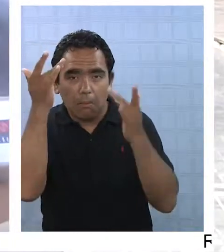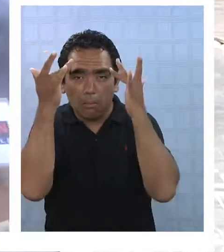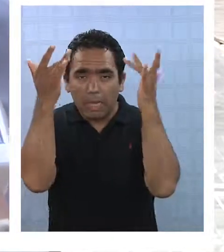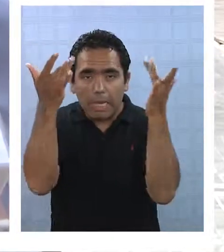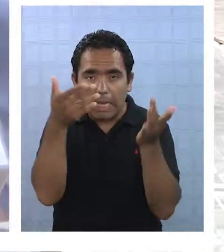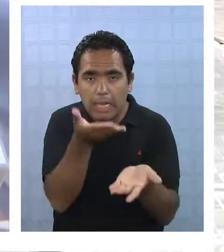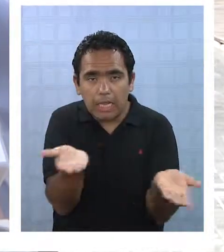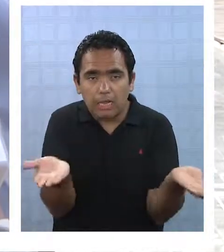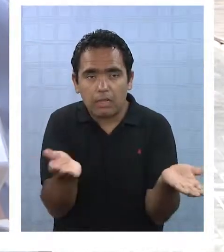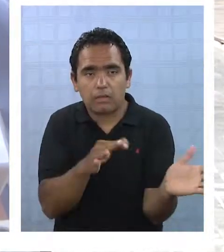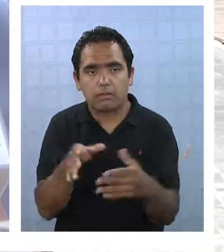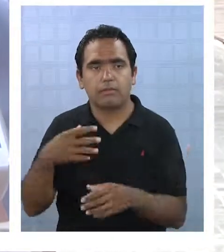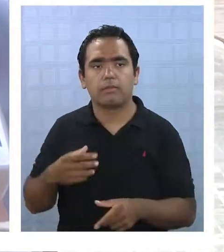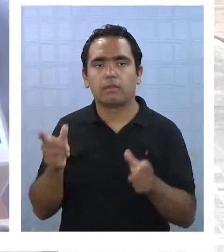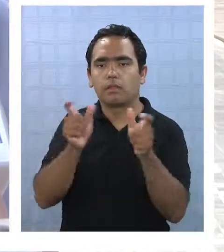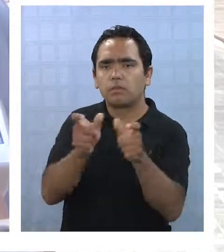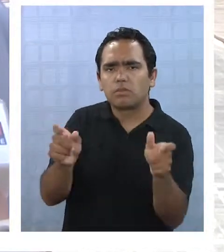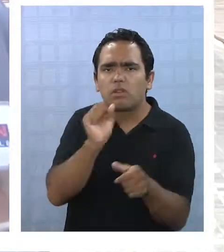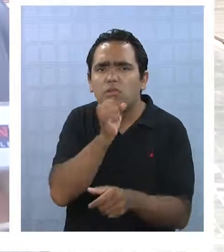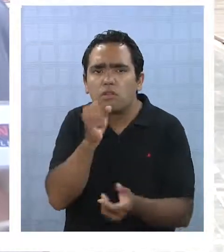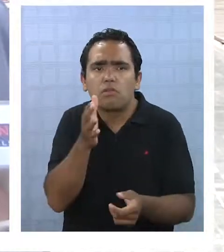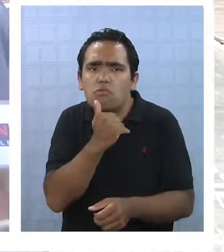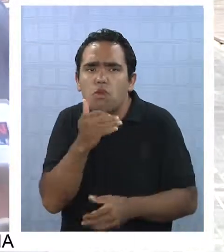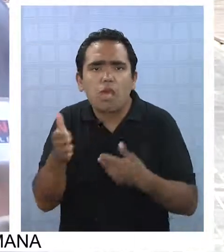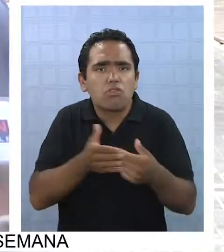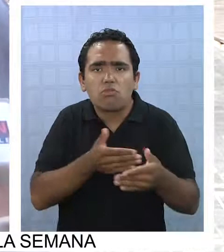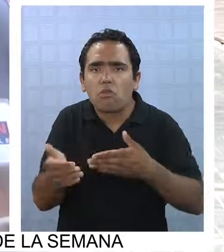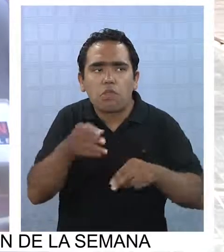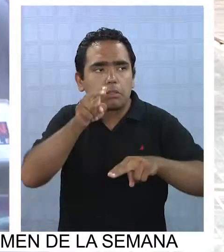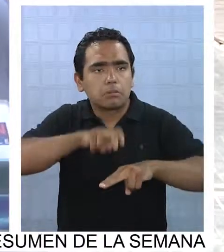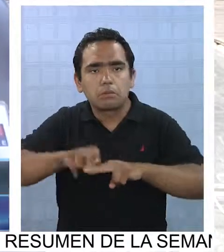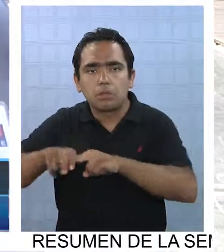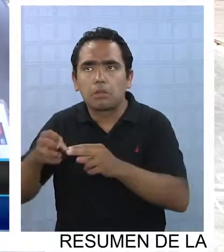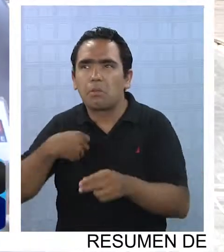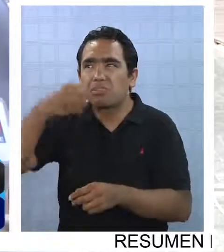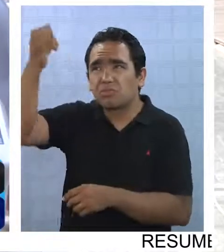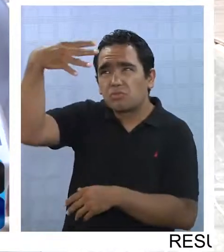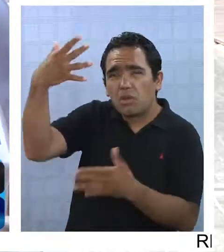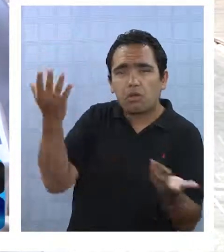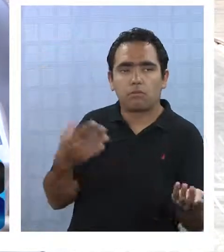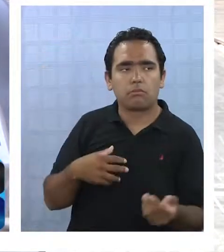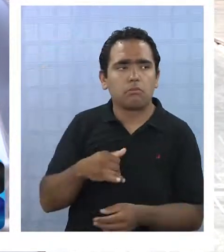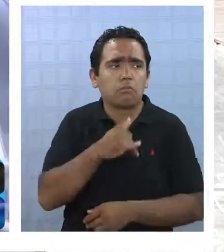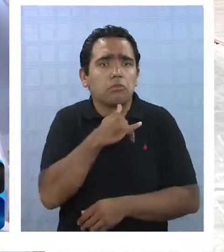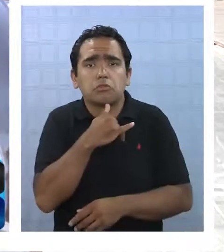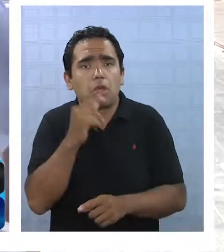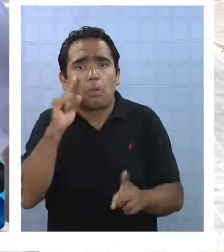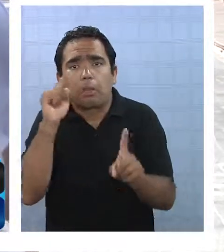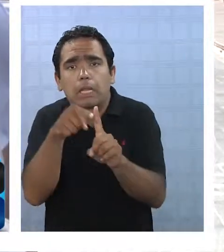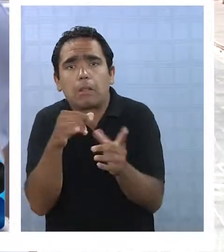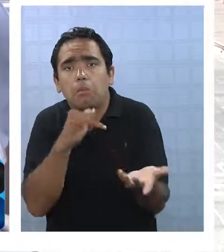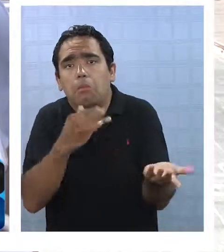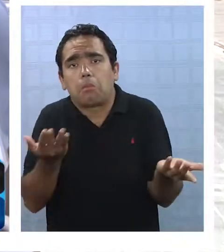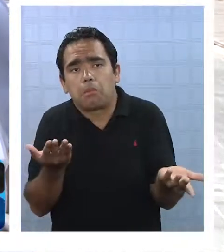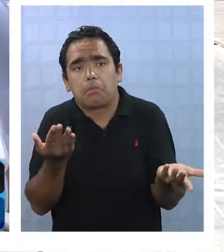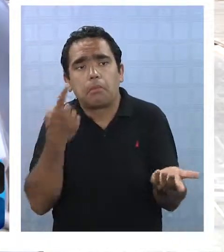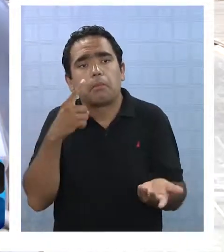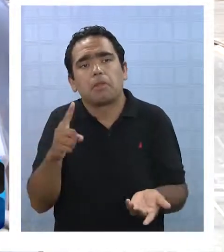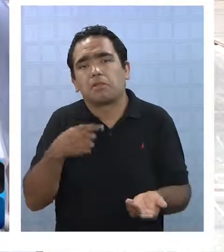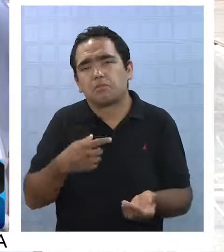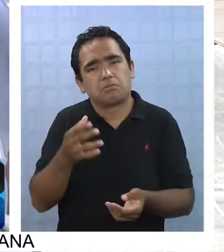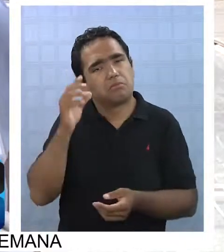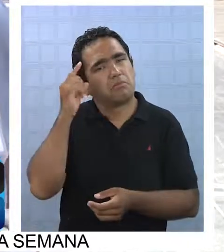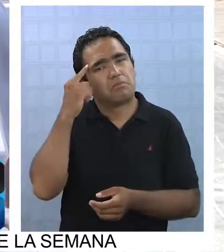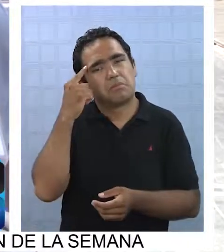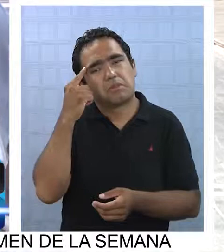La gente adulta no tiene donde sentarse, mira el sol como está, no sé con qué fin, pero me parece que es